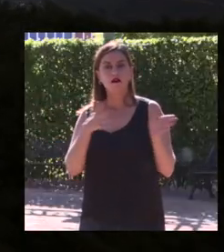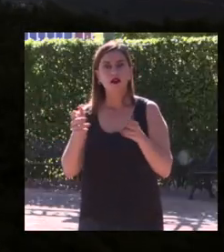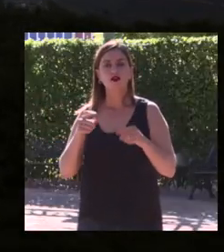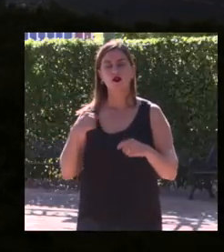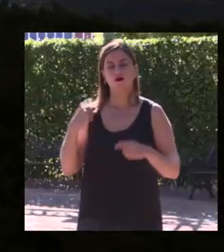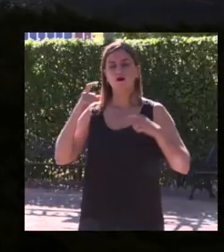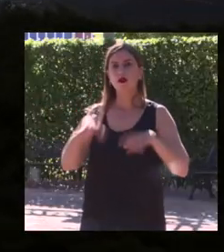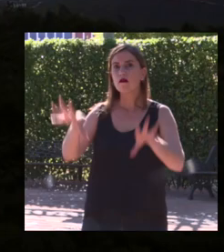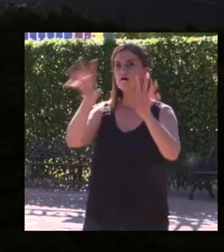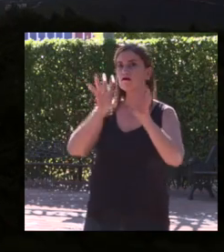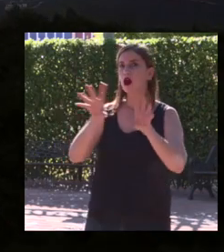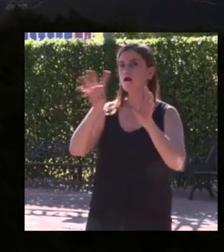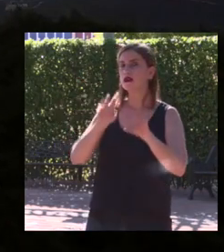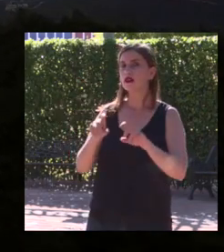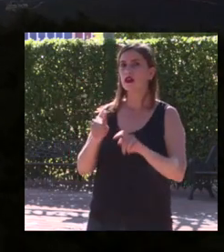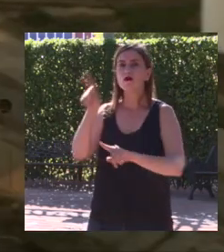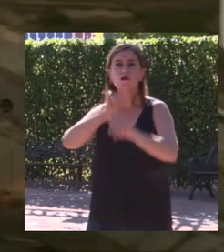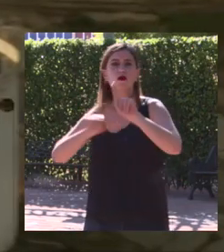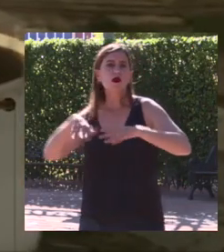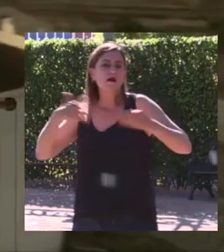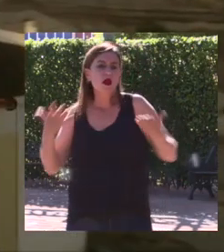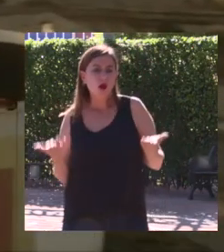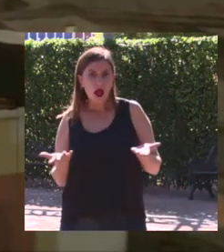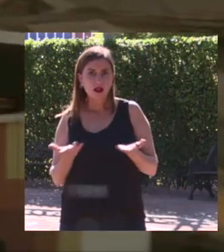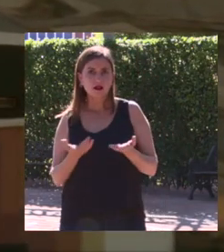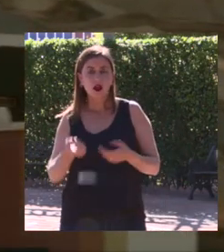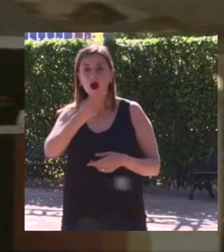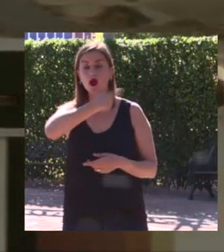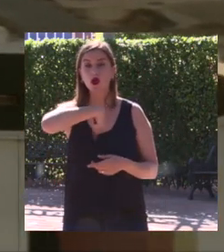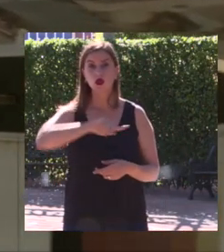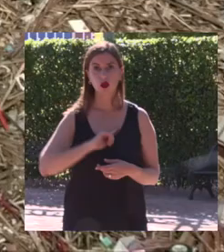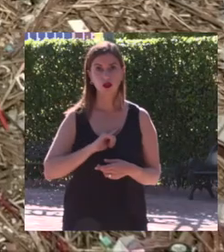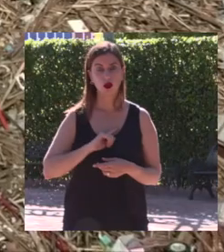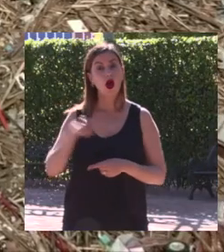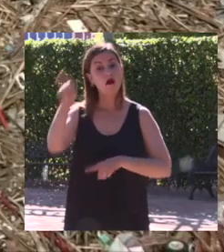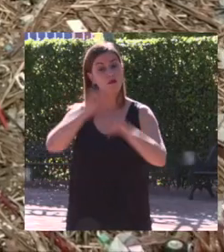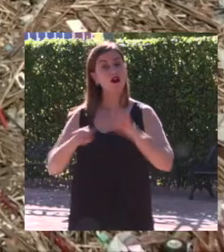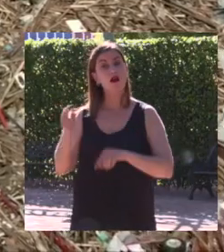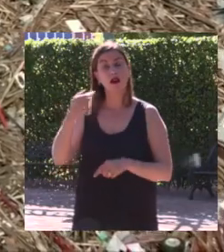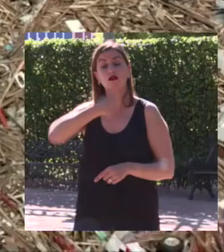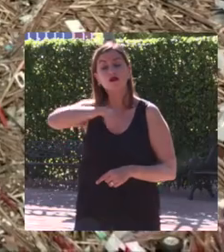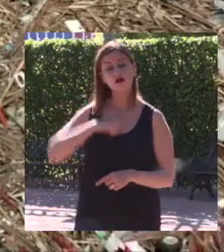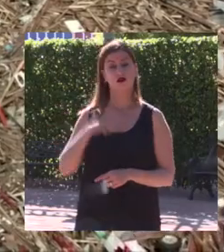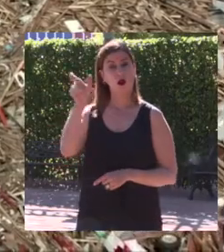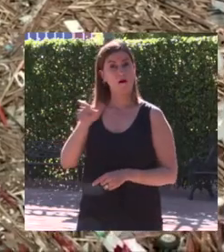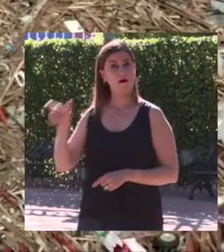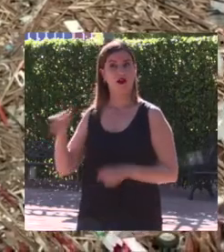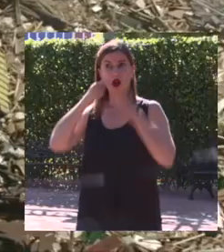comencé a darme cuenta de cuál era su problema nosotros éramos su problema